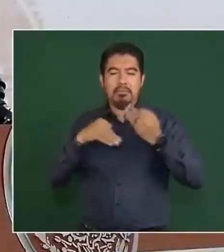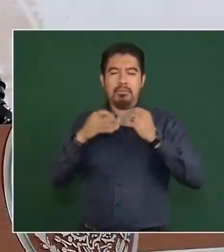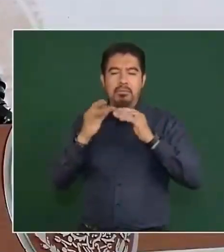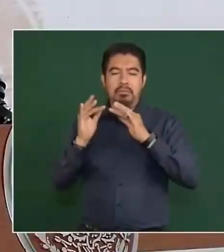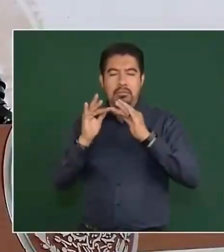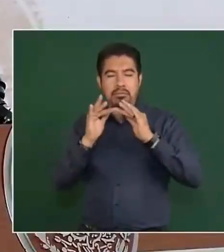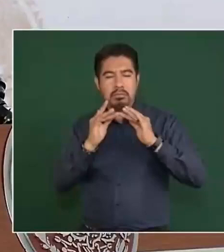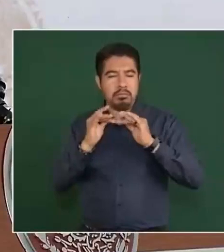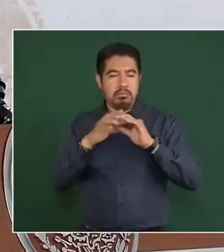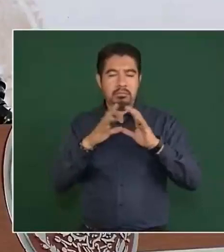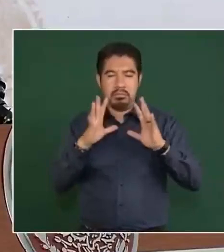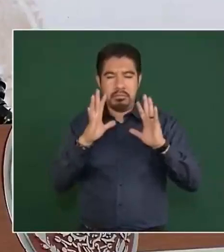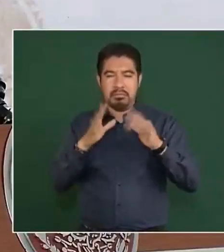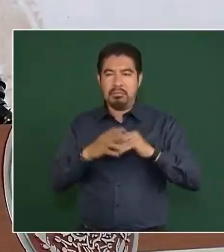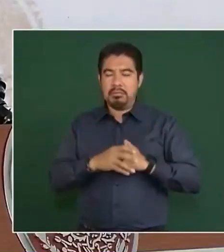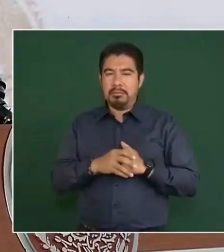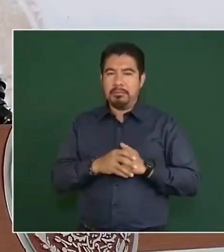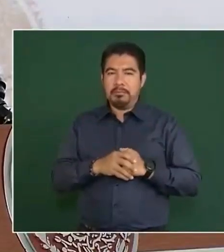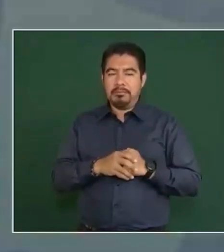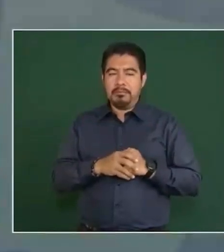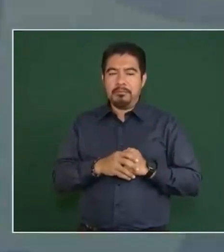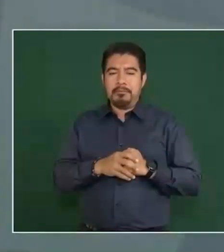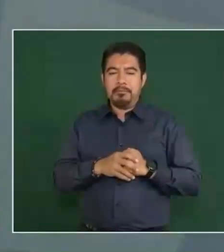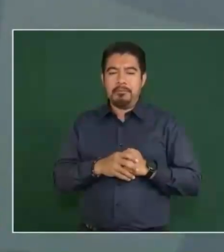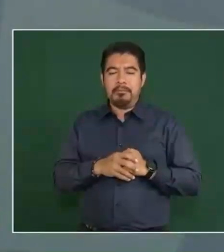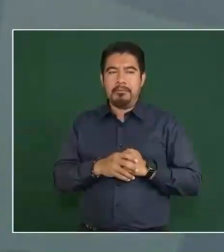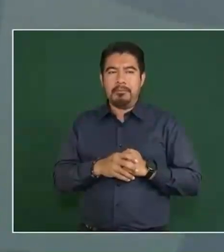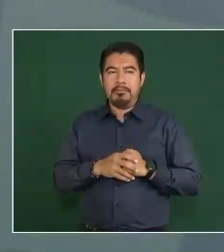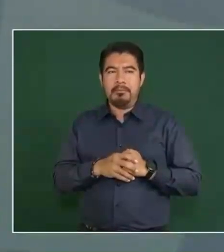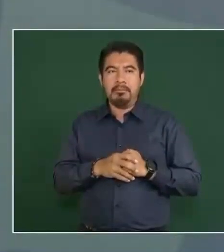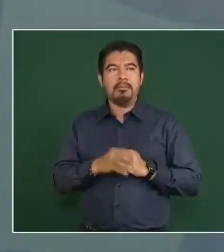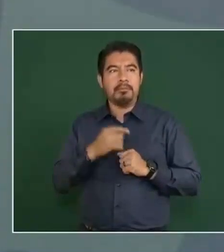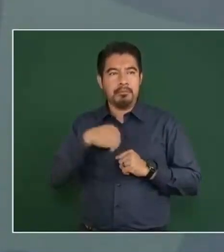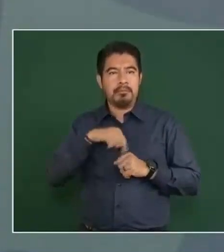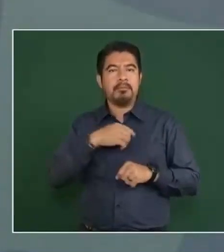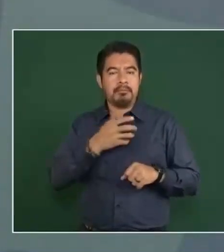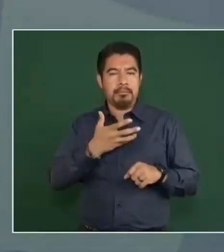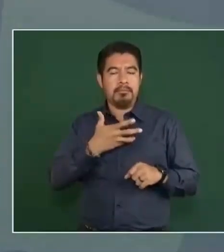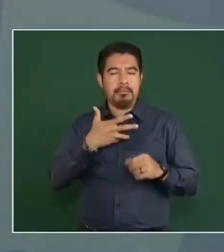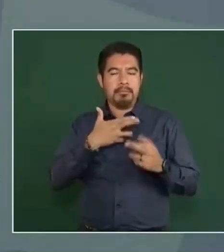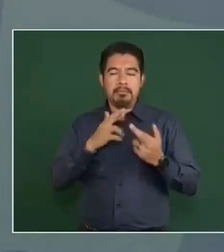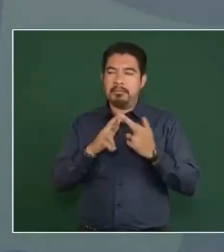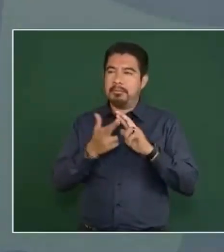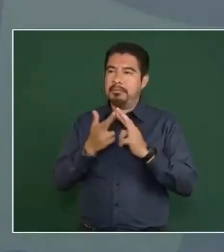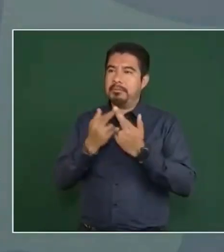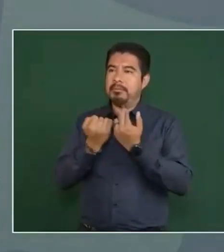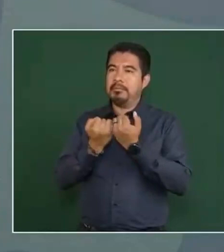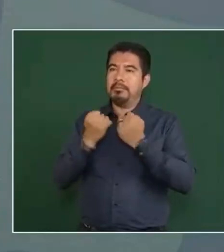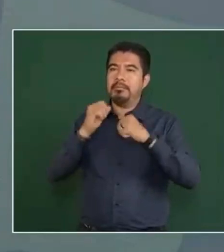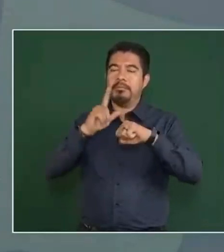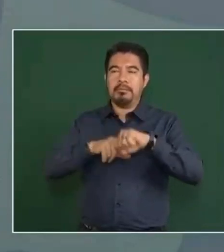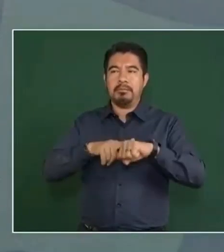lo voy a seguir diciendo. cuando contamos con las benditas redes sociales,